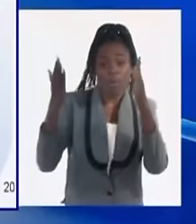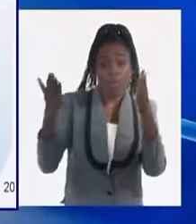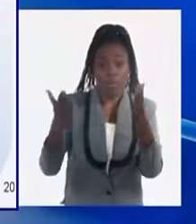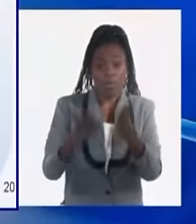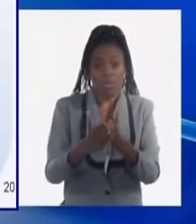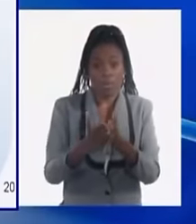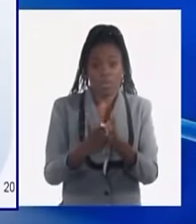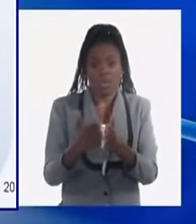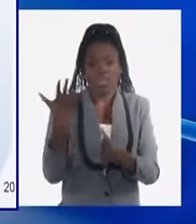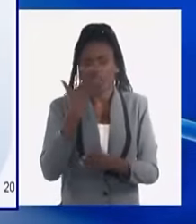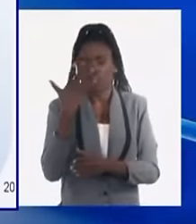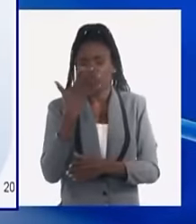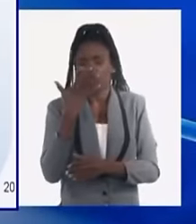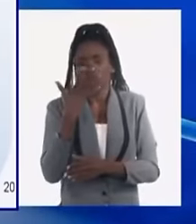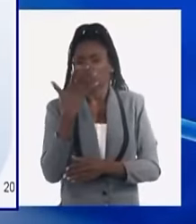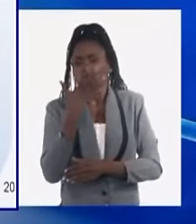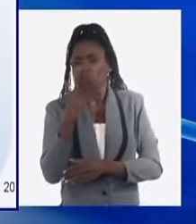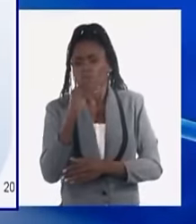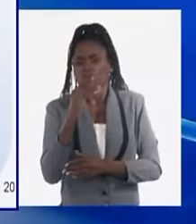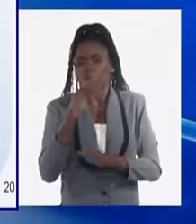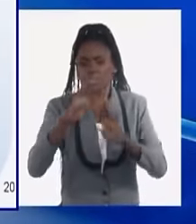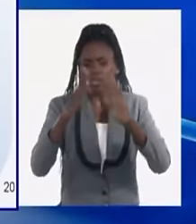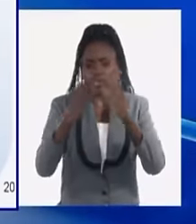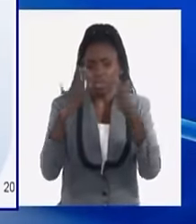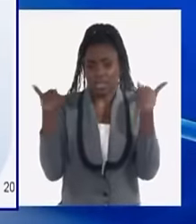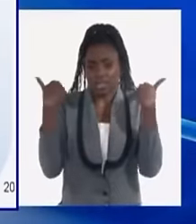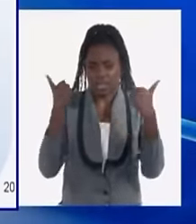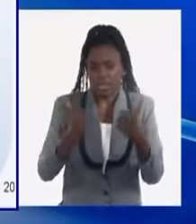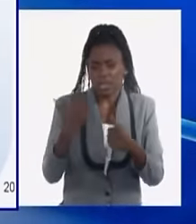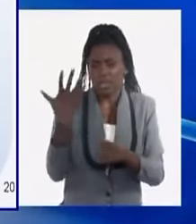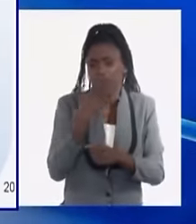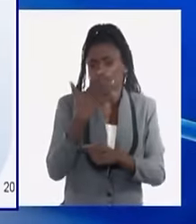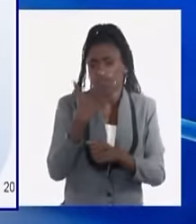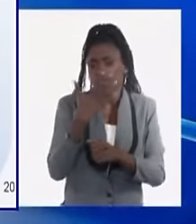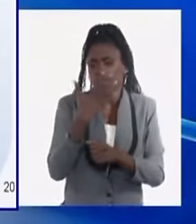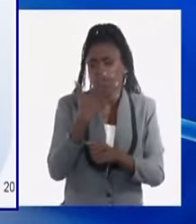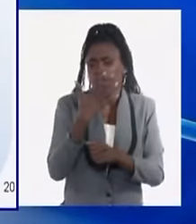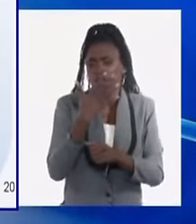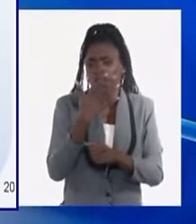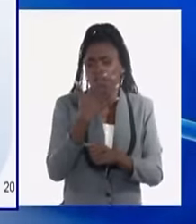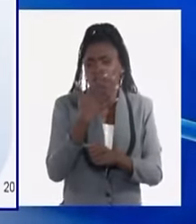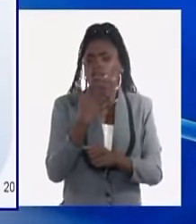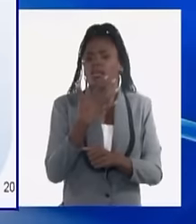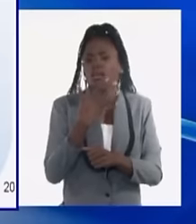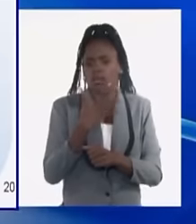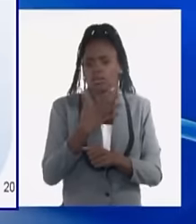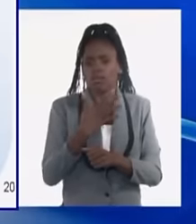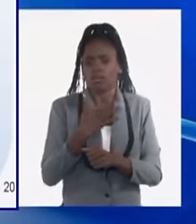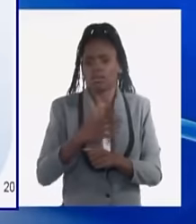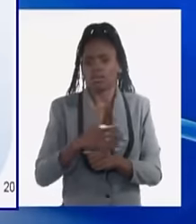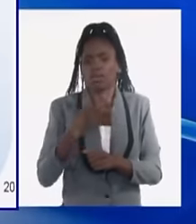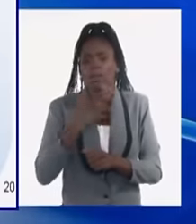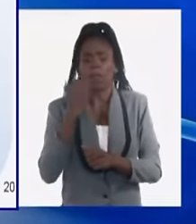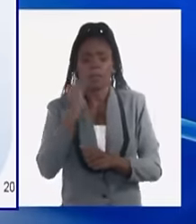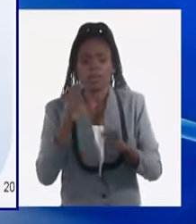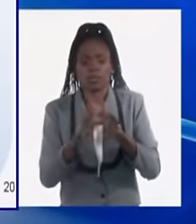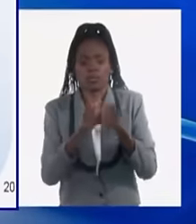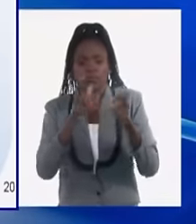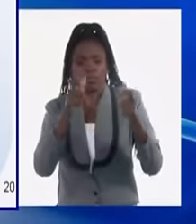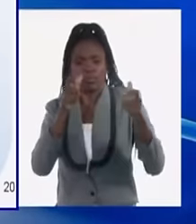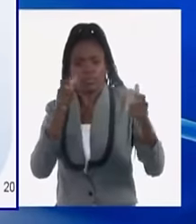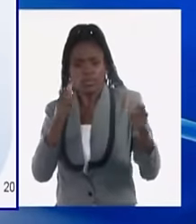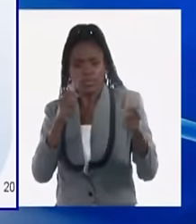y me refiero a las directivas generales implementadas para incrementar el